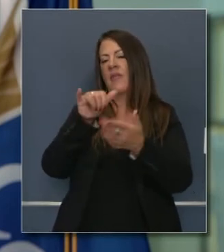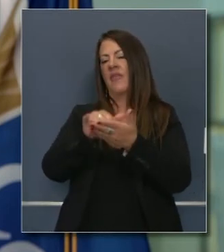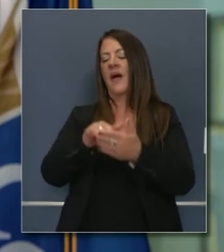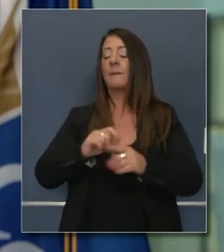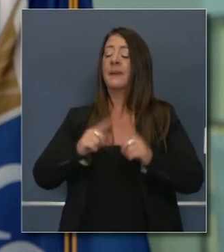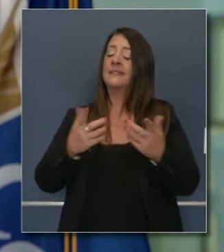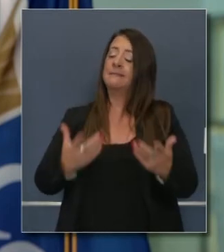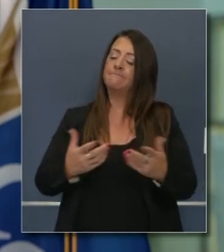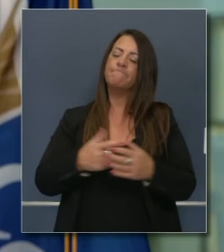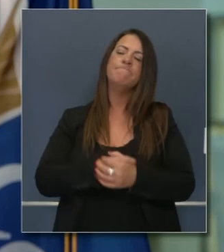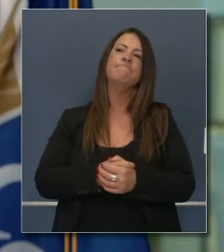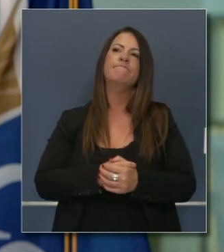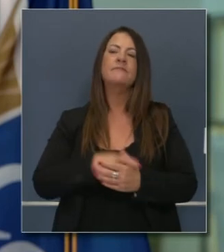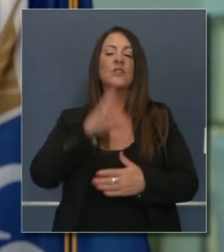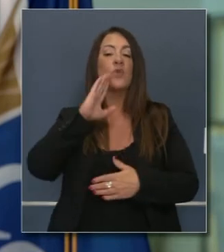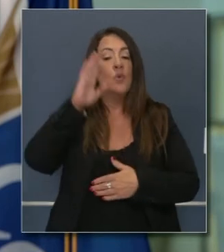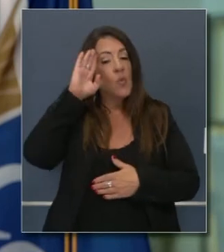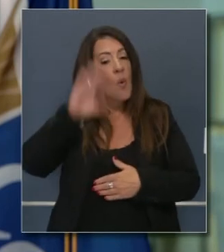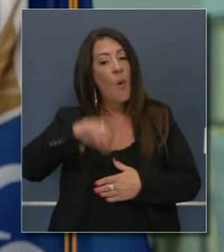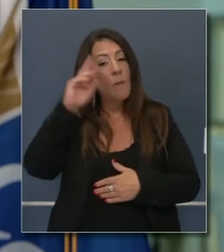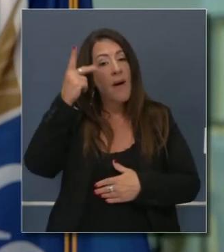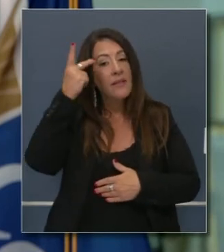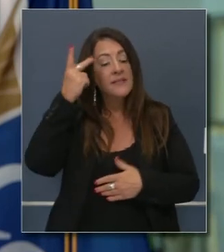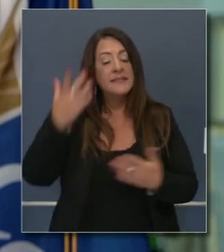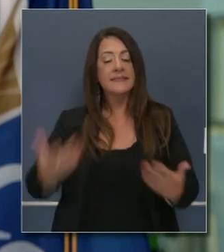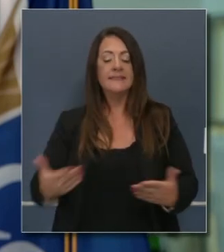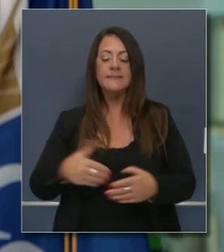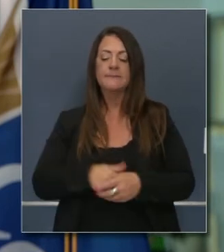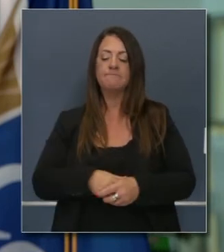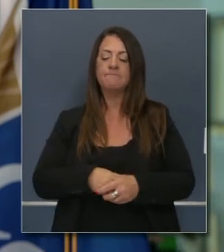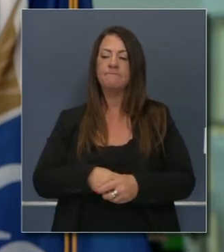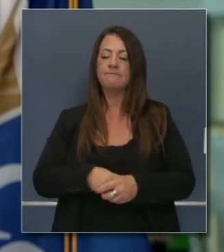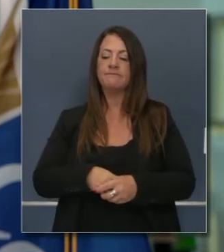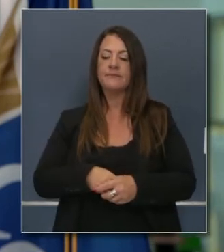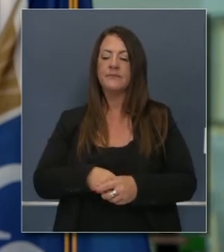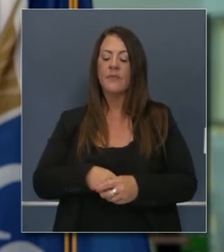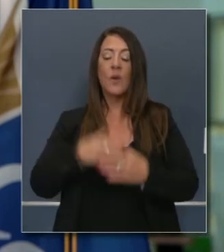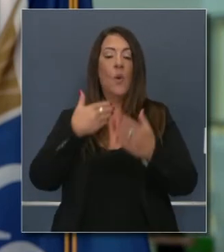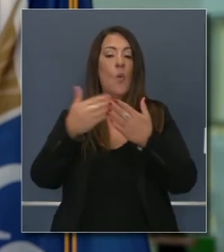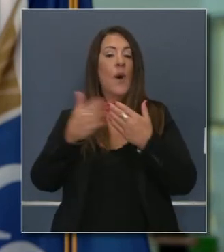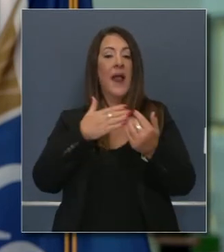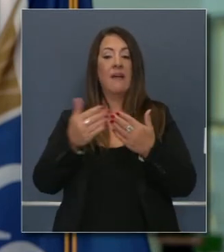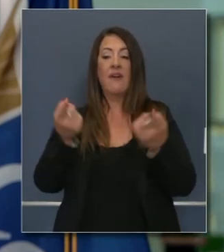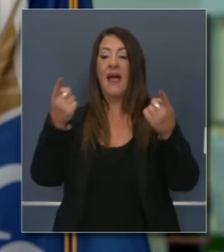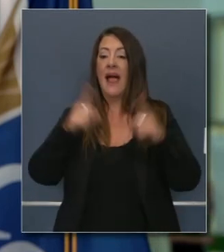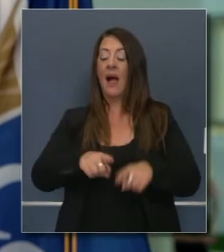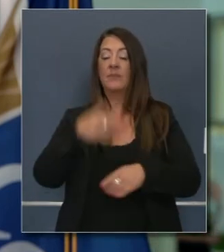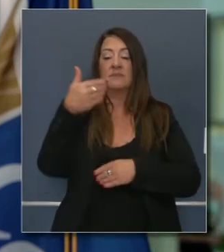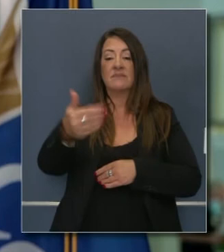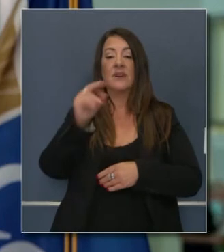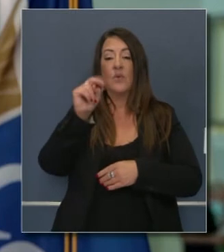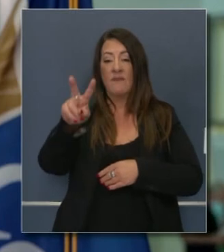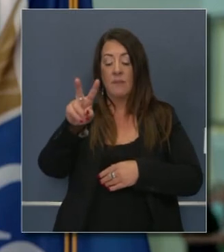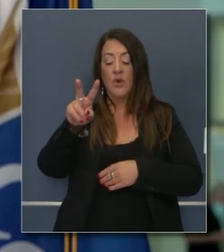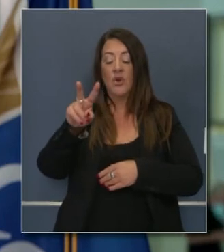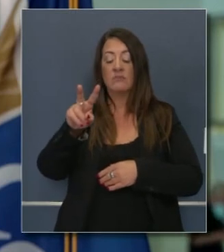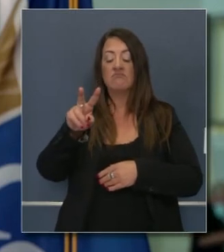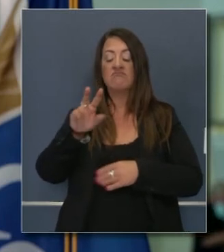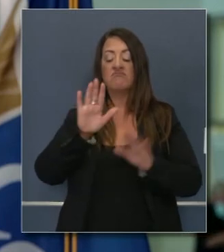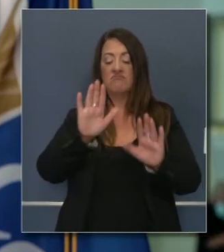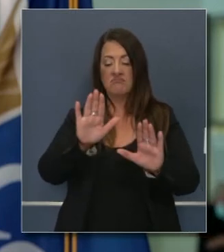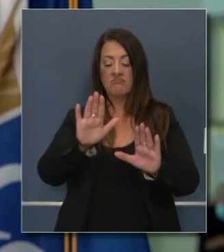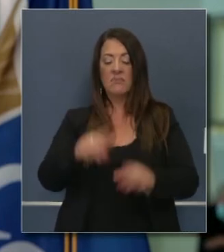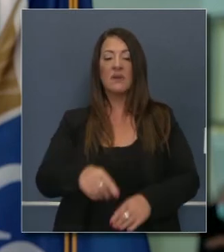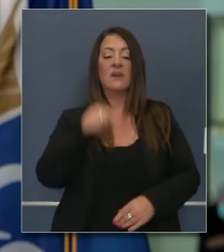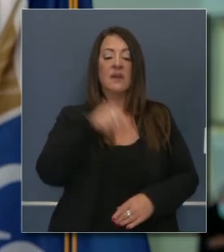días pero yo no soy ingenuo yo sé que la política presidencial funciona de manera diferente pero les aseguro que el pase lo que pase en noviembre California